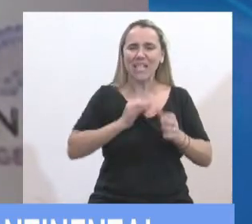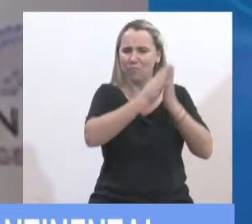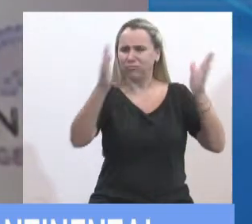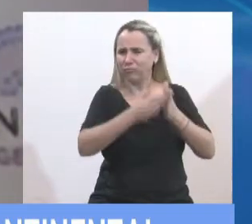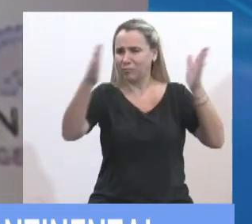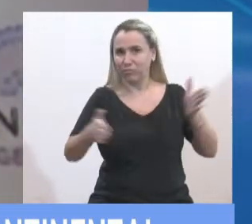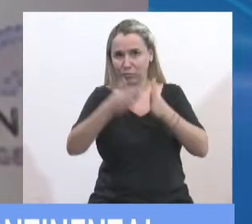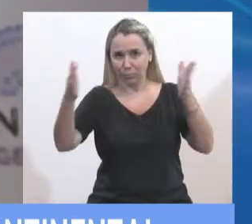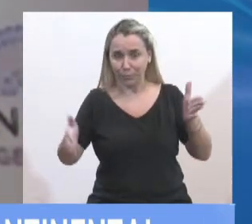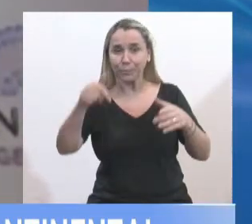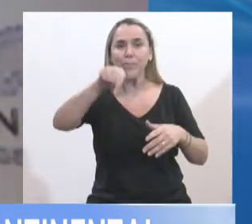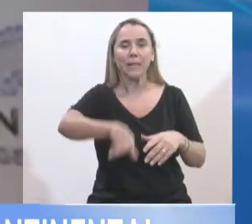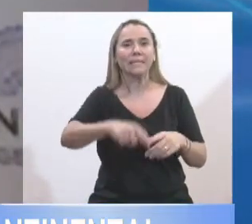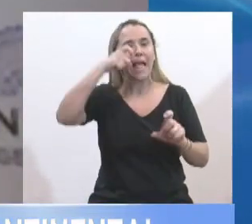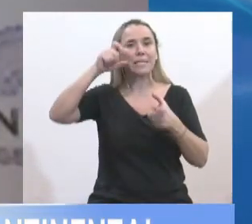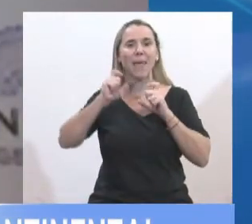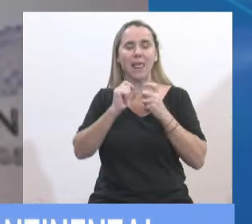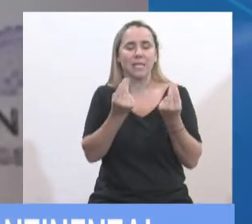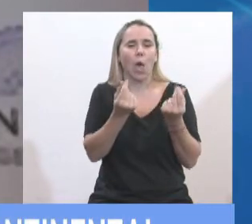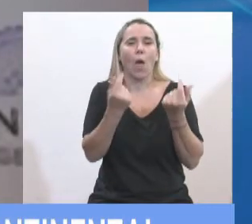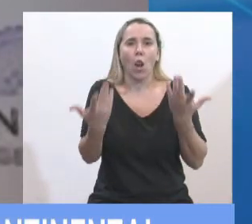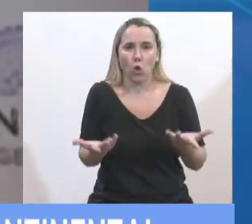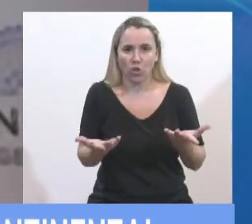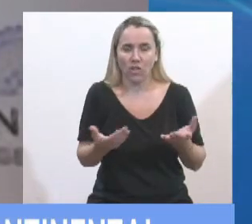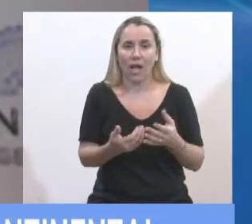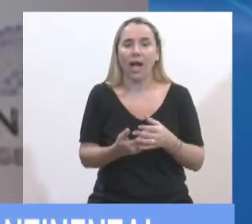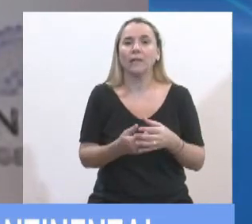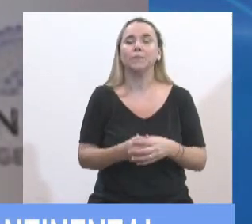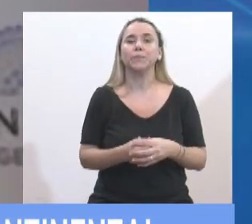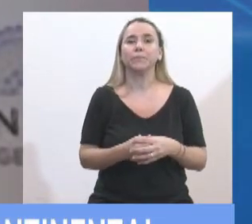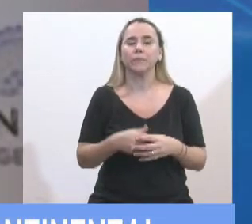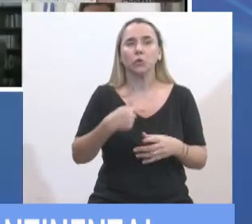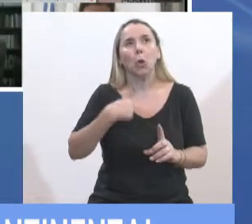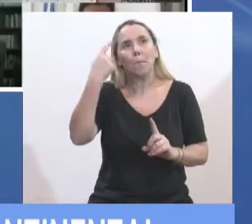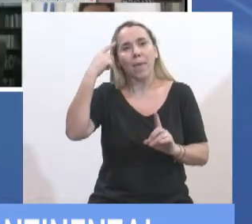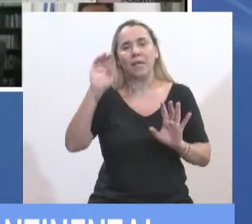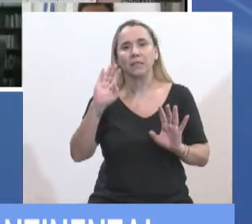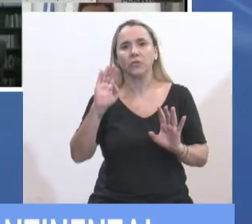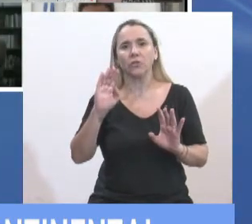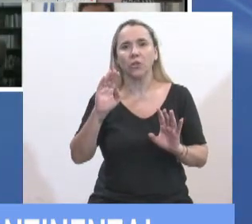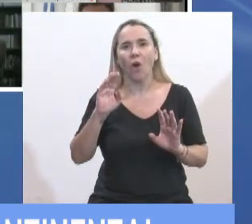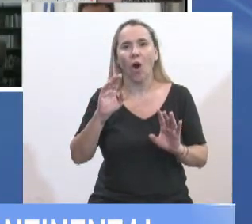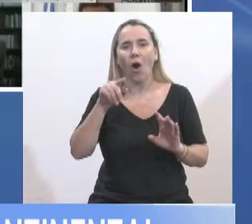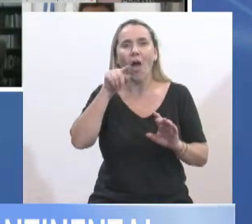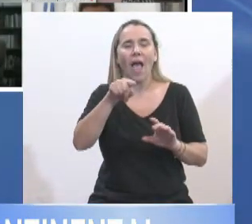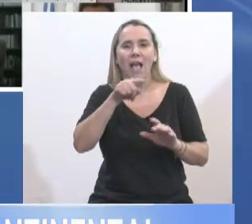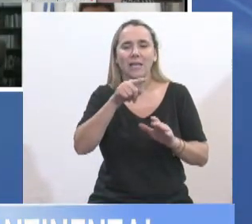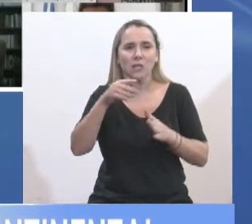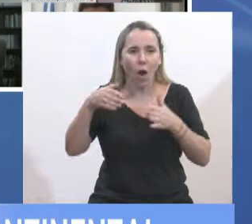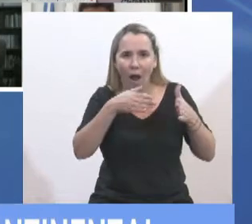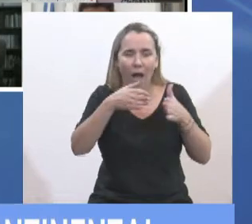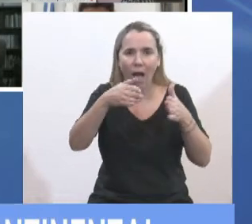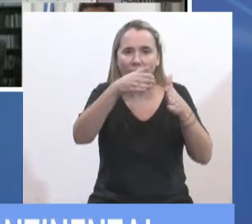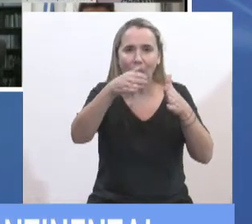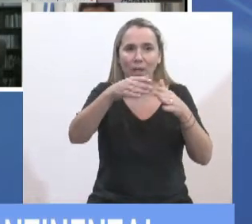valiosa experiencia, señor presidente, es, yo creo, un faro para iluminar el